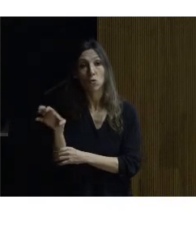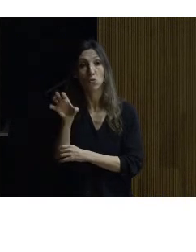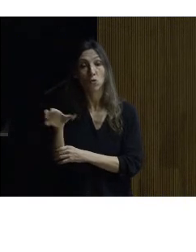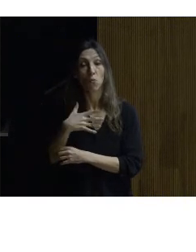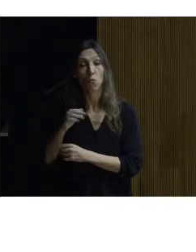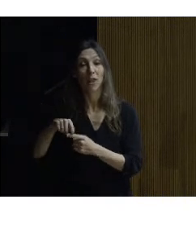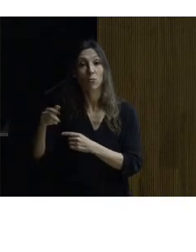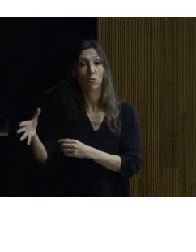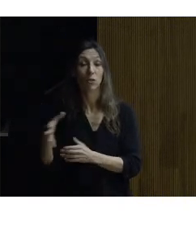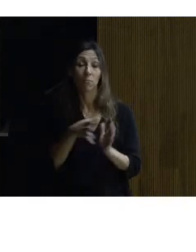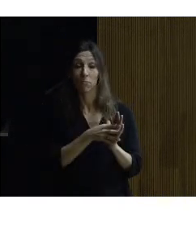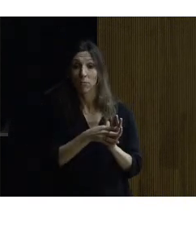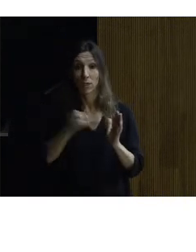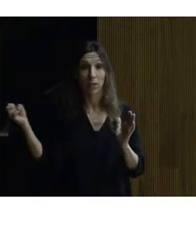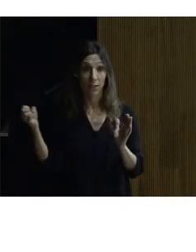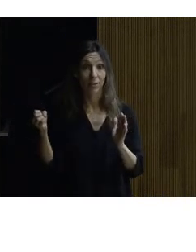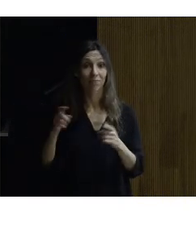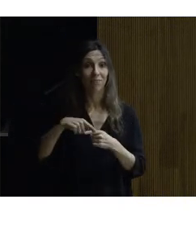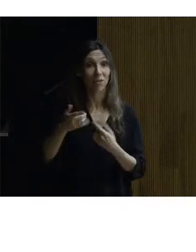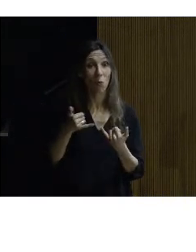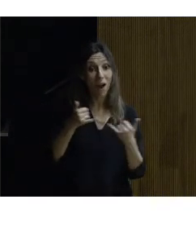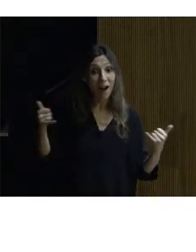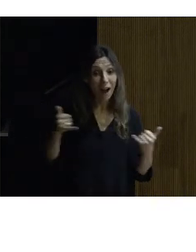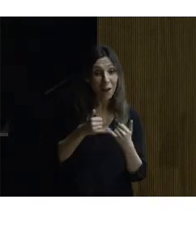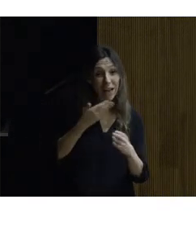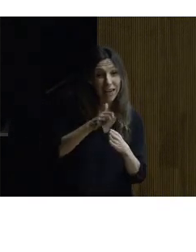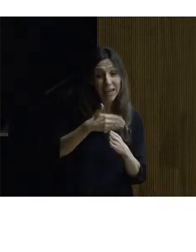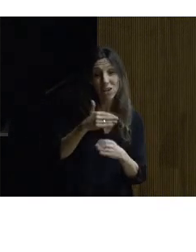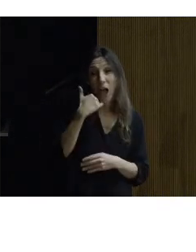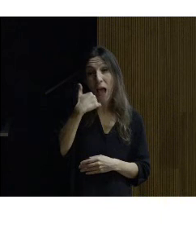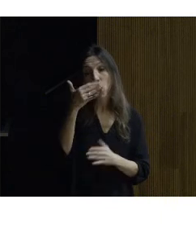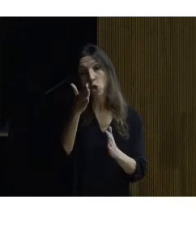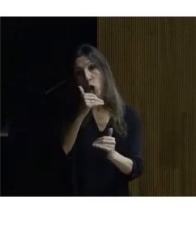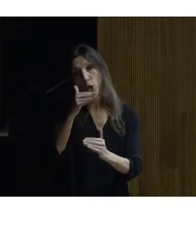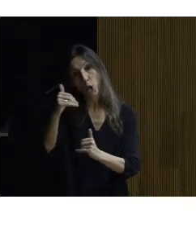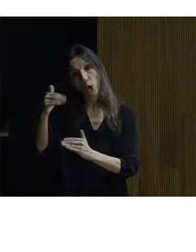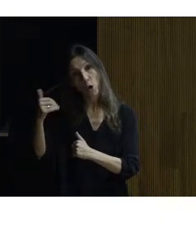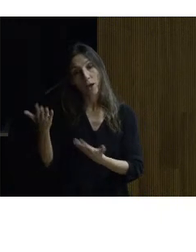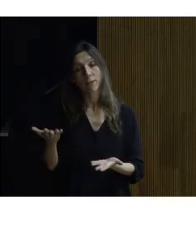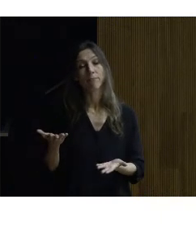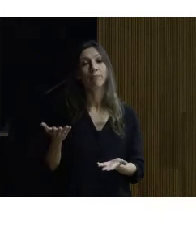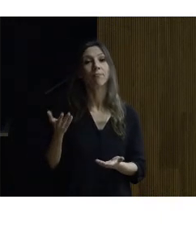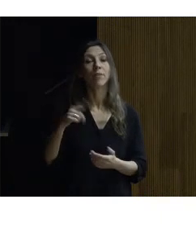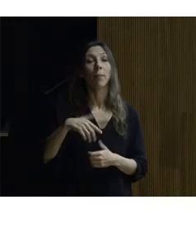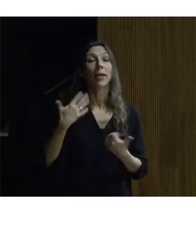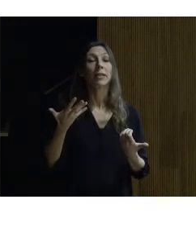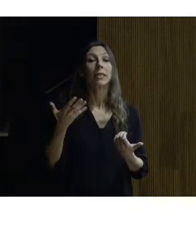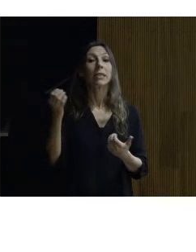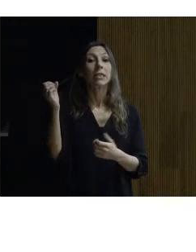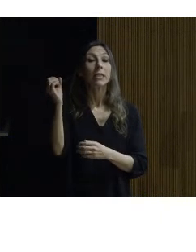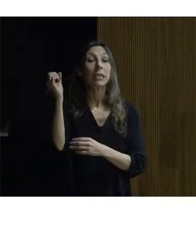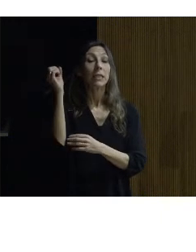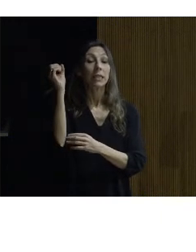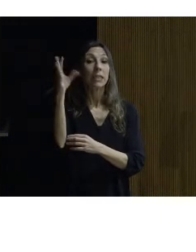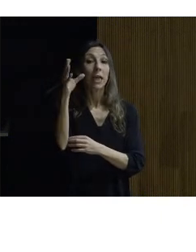queda ningún resto de que ha habido un cable colocado en ese recinto la señalización en ambas entradas y terminaré con el